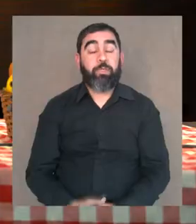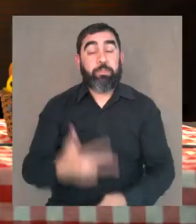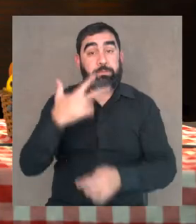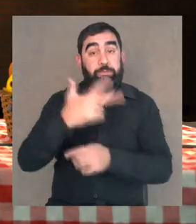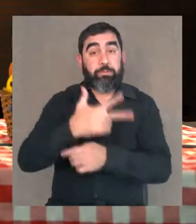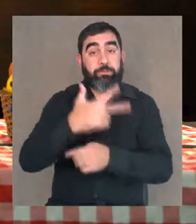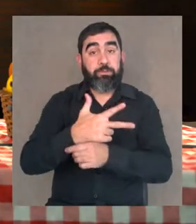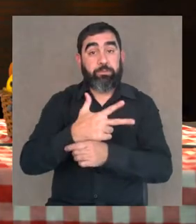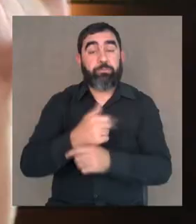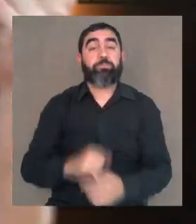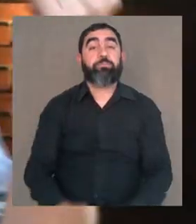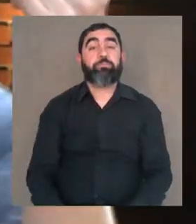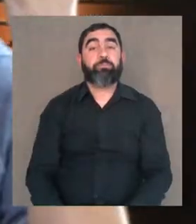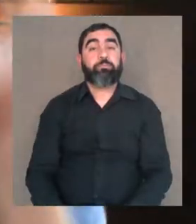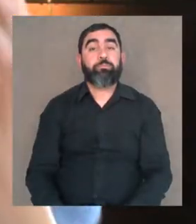Sonido número tres.